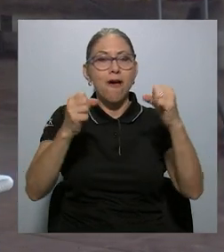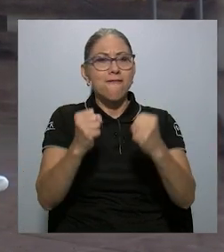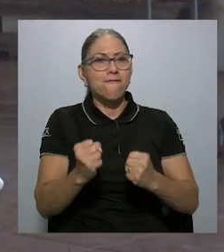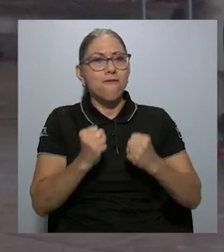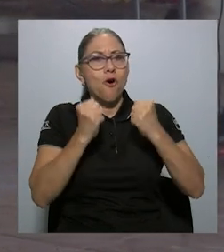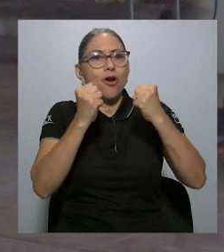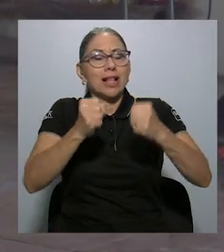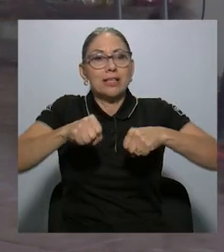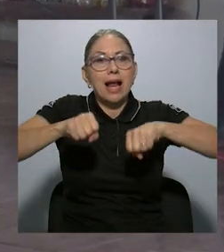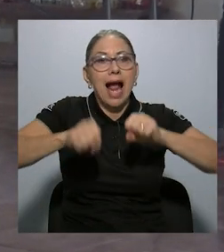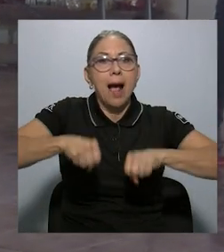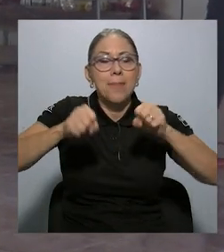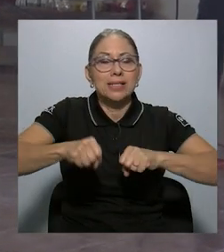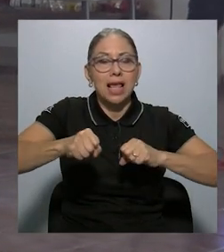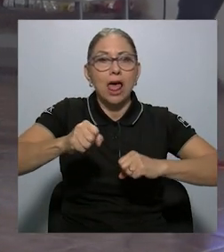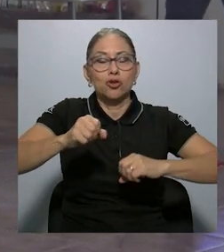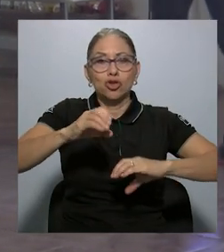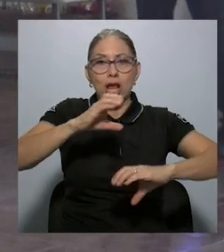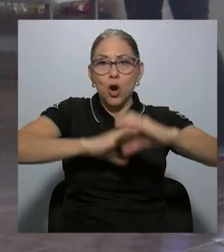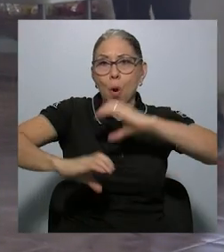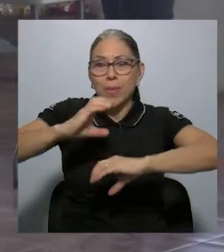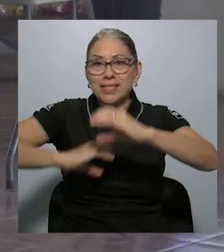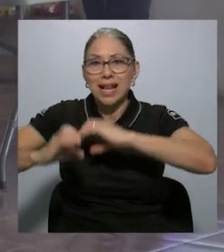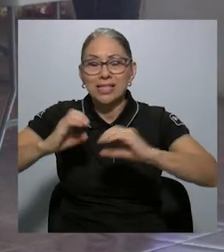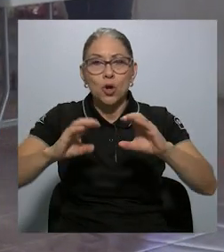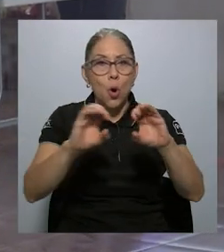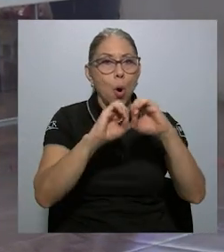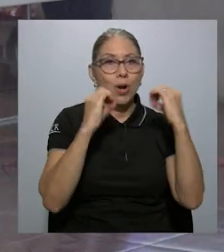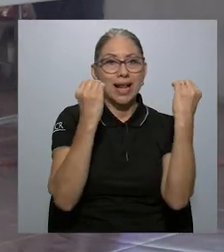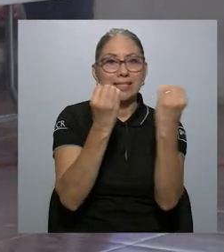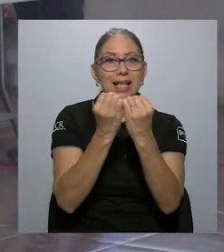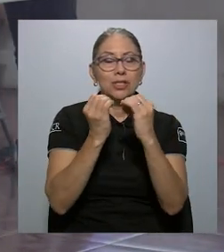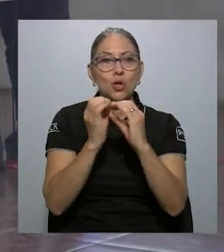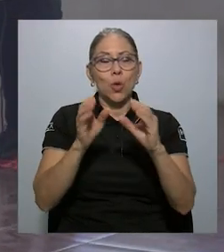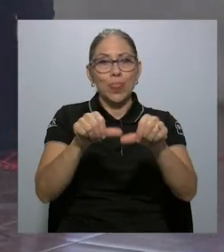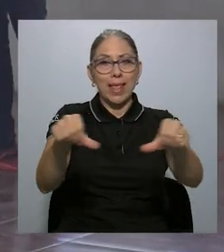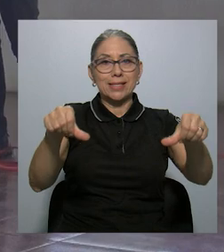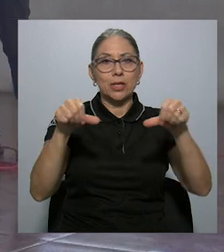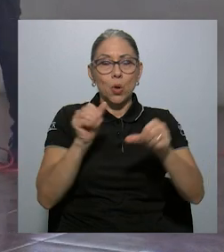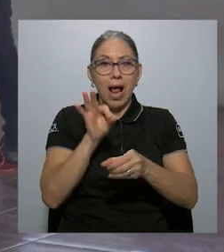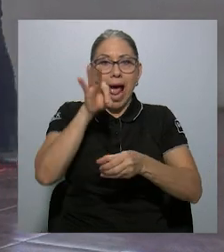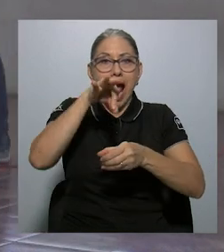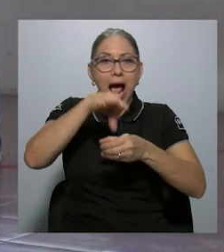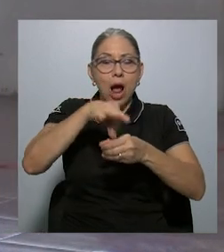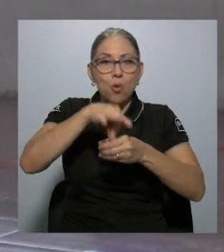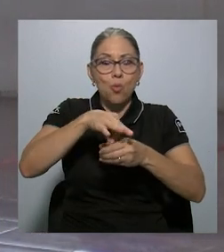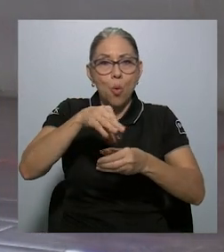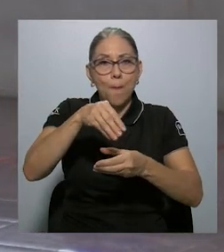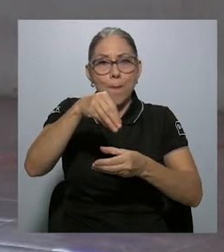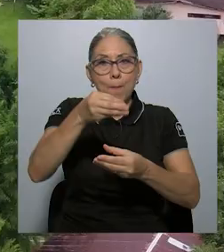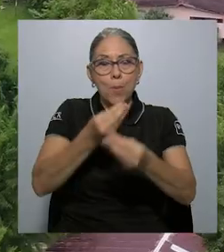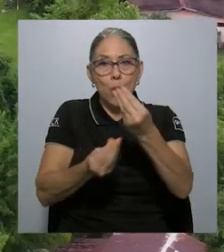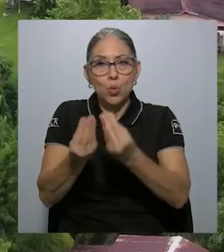llama fortalecimiento de las capacidades de comercialización en las organizaciones del sector agroproductivo.